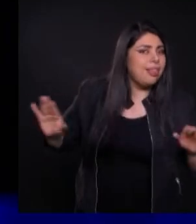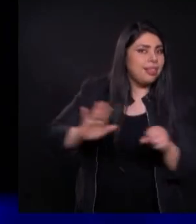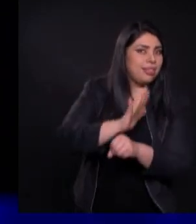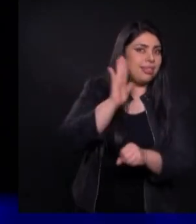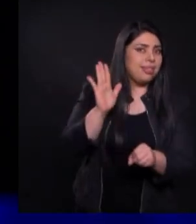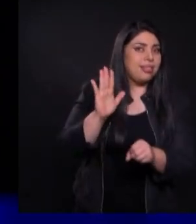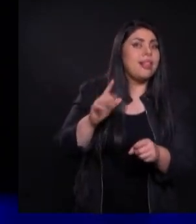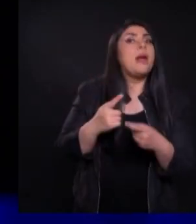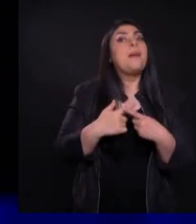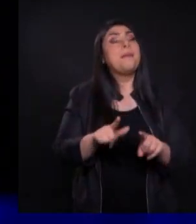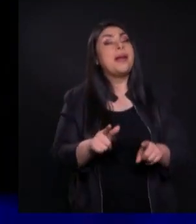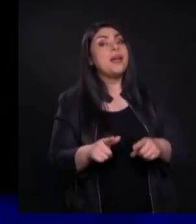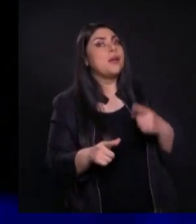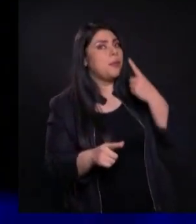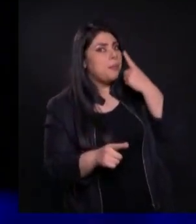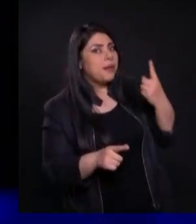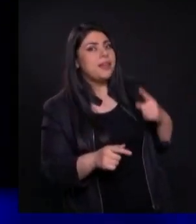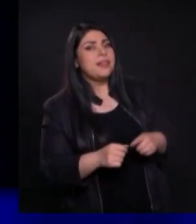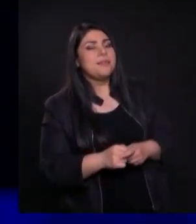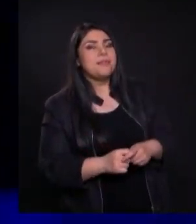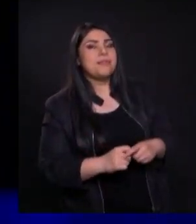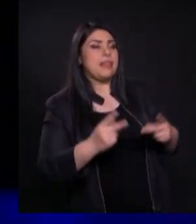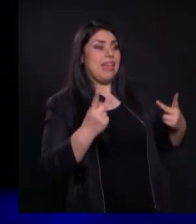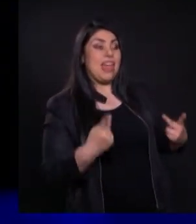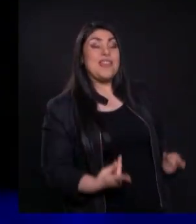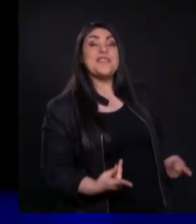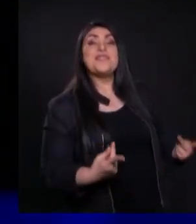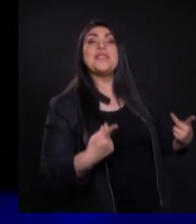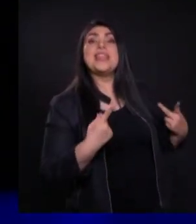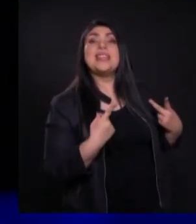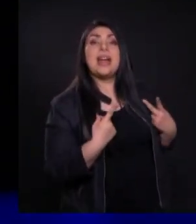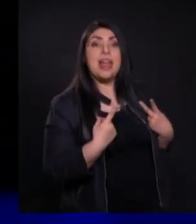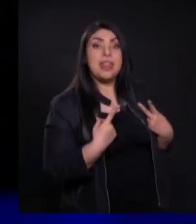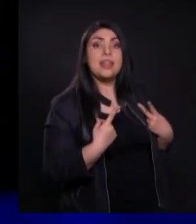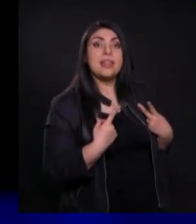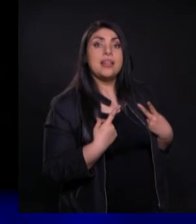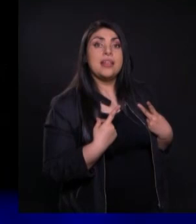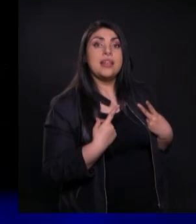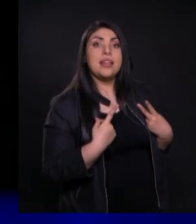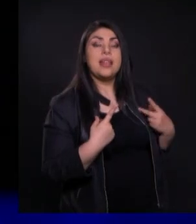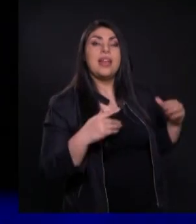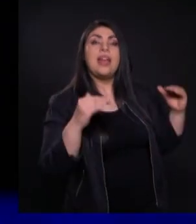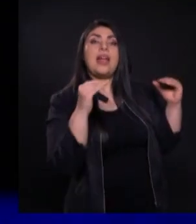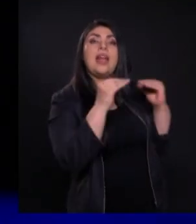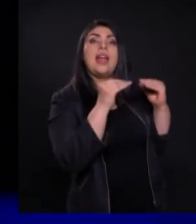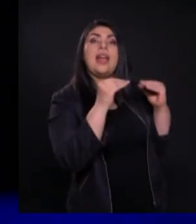siguiente Oigan esto Vida Vida Es igual a tiempo